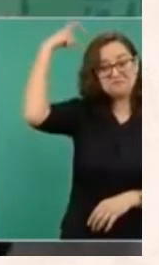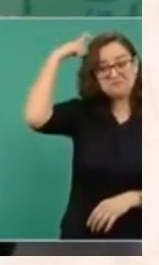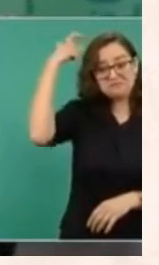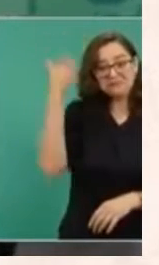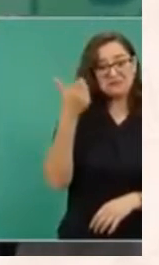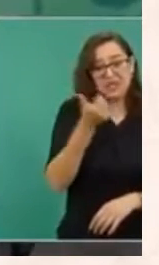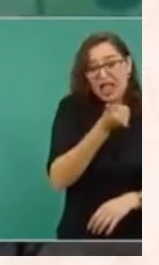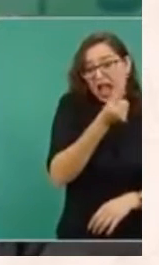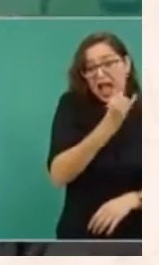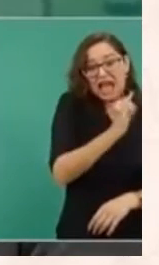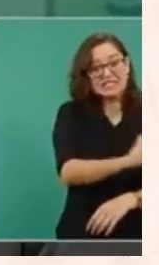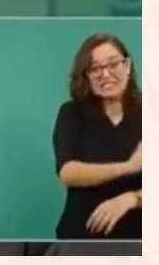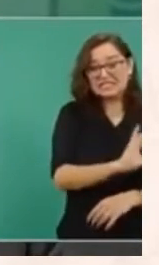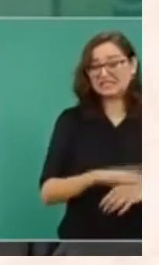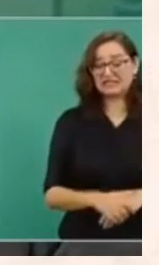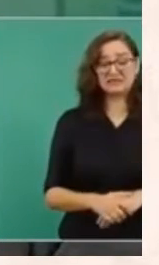extendido.